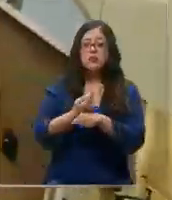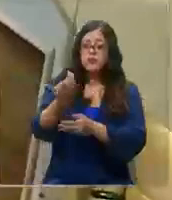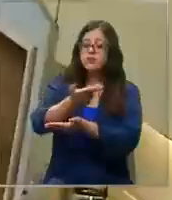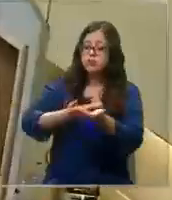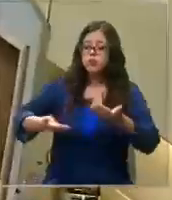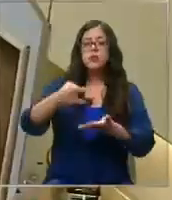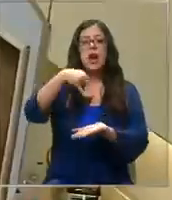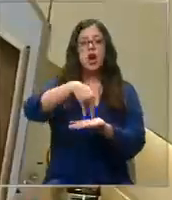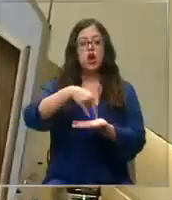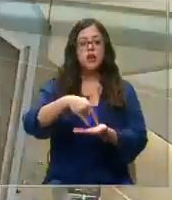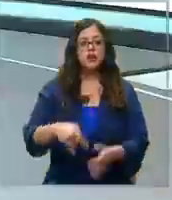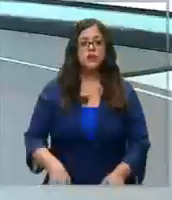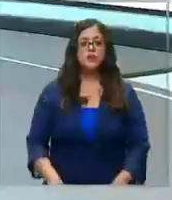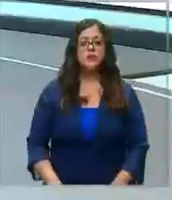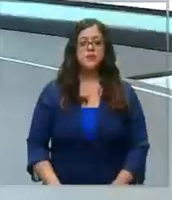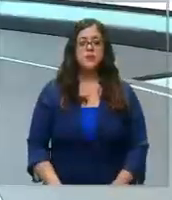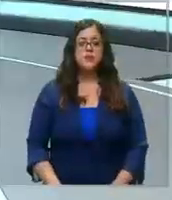Congreso.